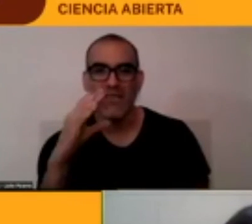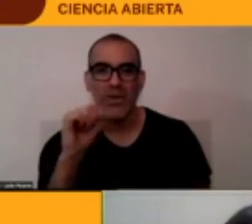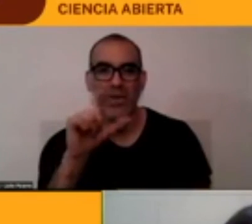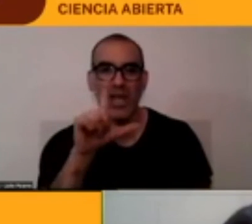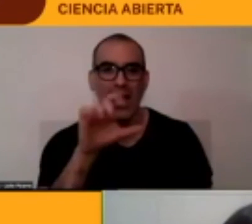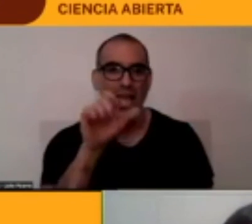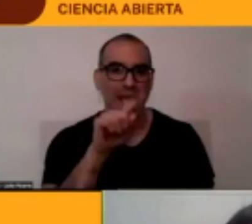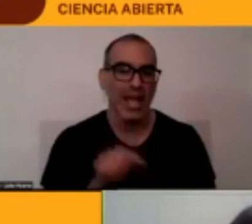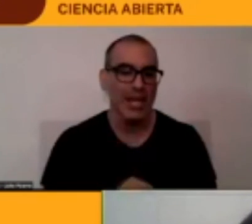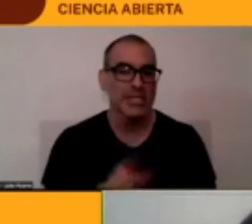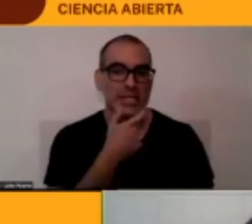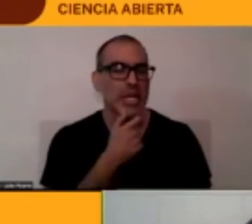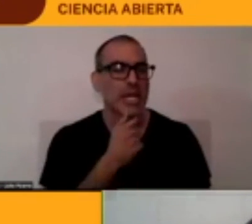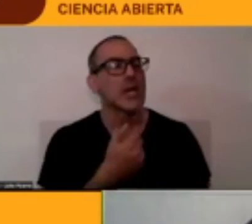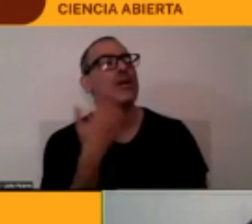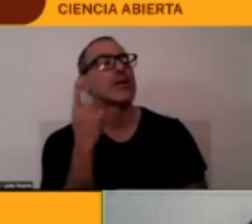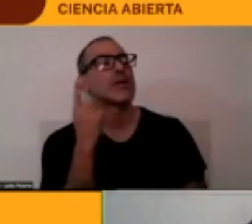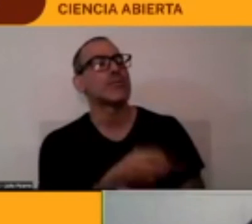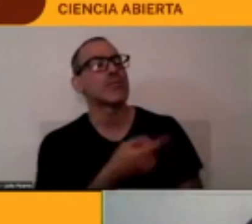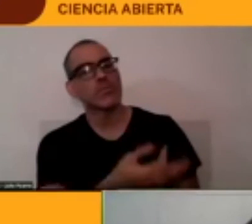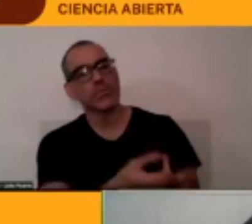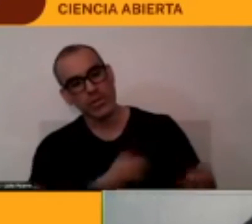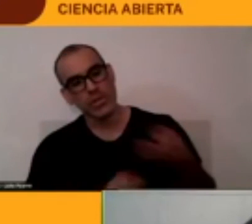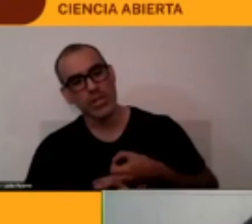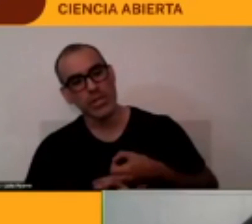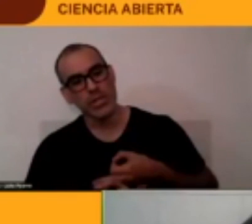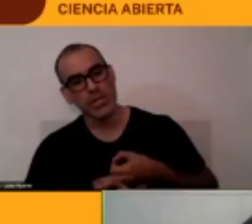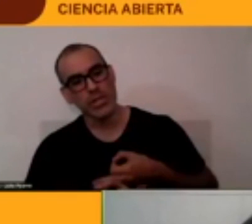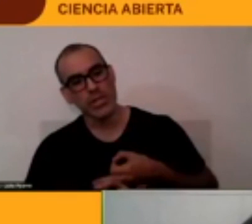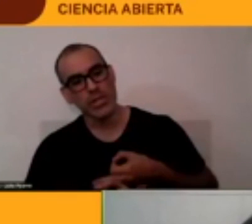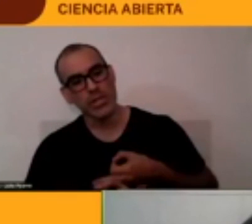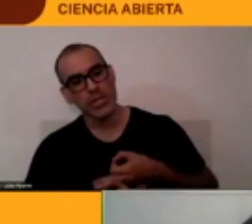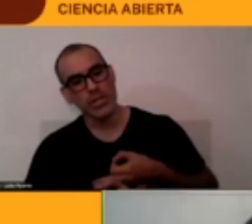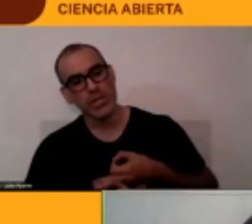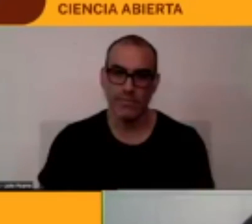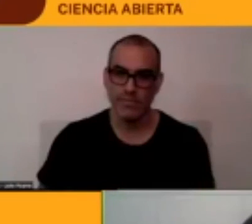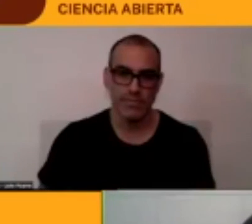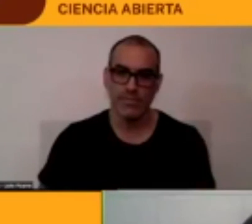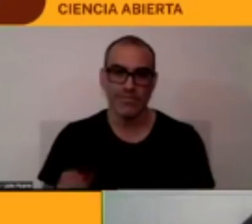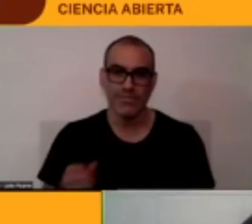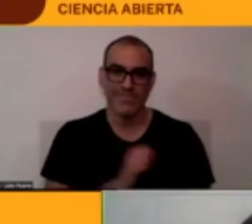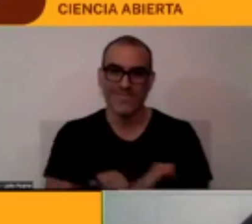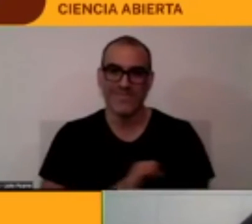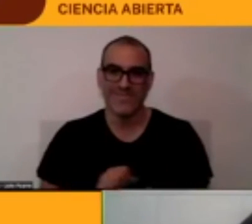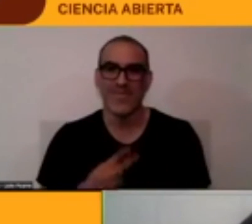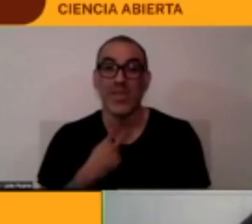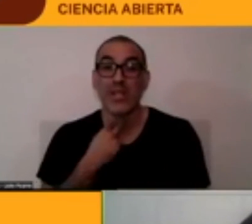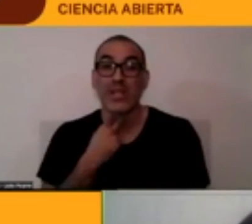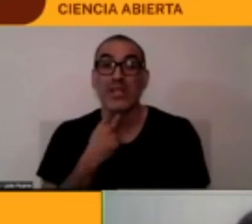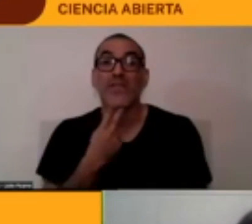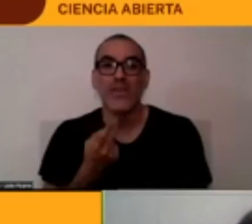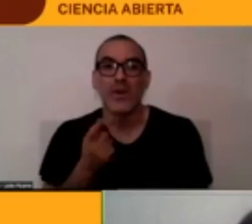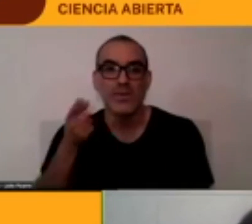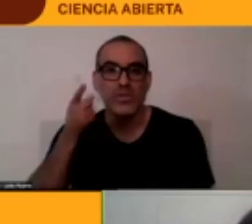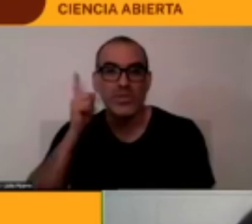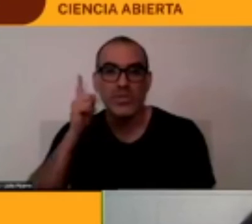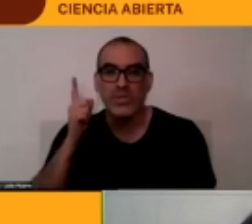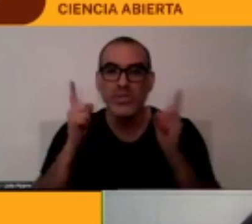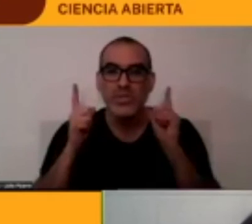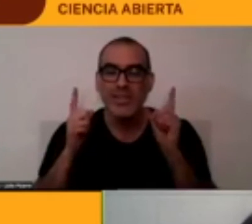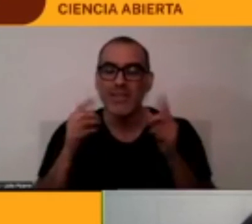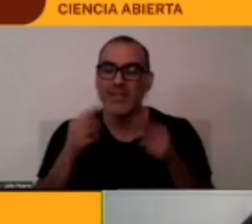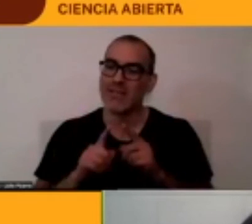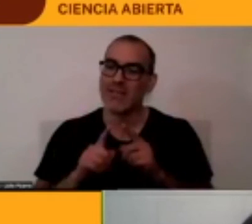entonces no me van a hacer todos los vocales con inglés porque es imposible entonces no le vas a poner mala nota en